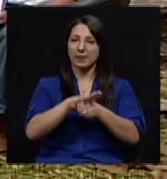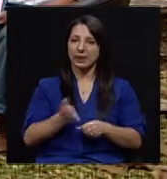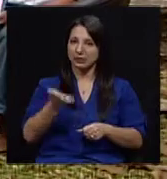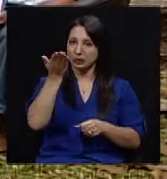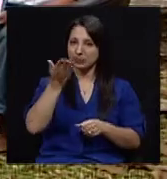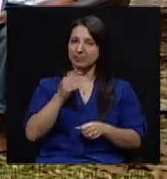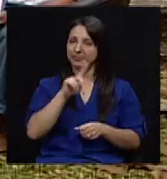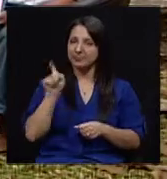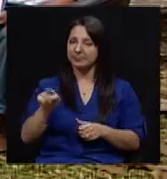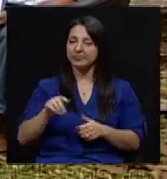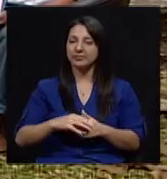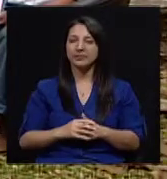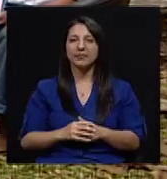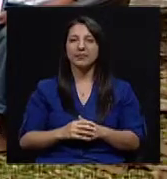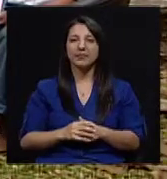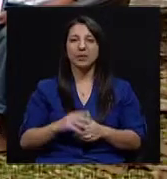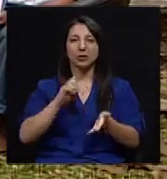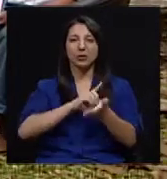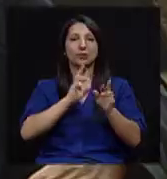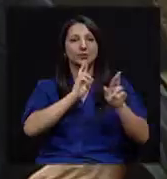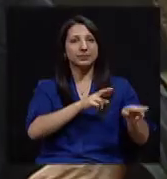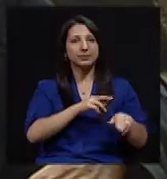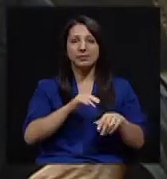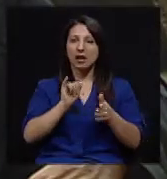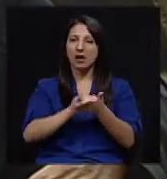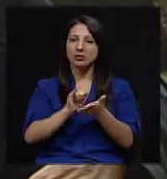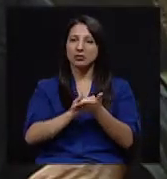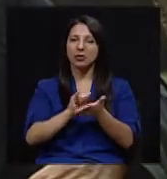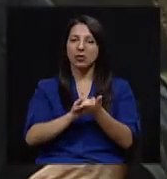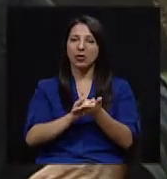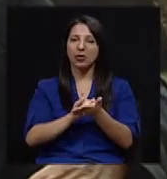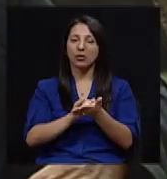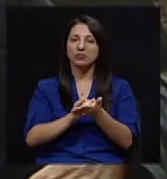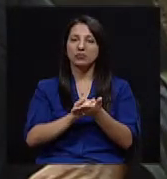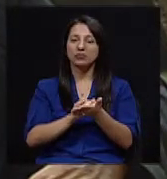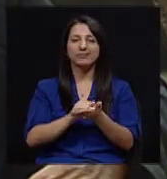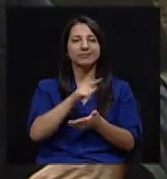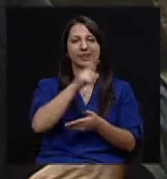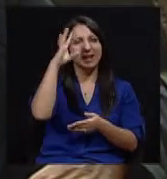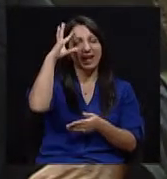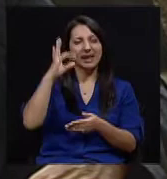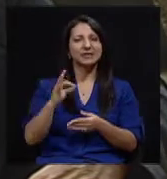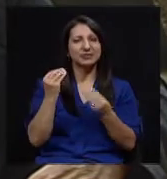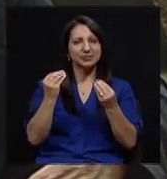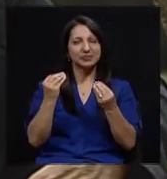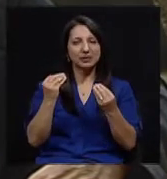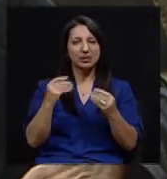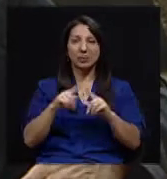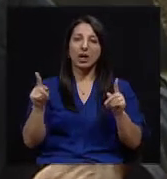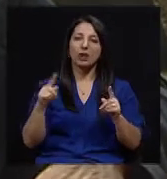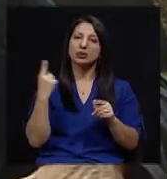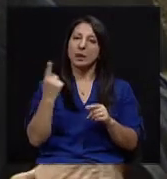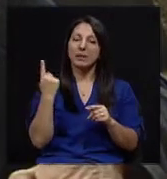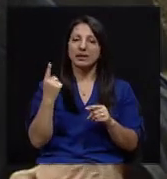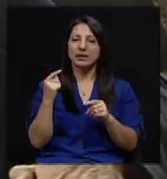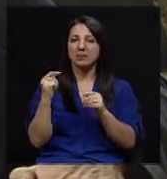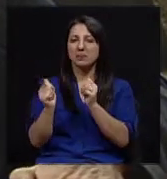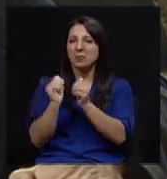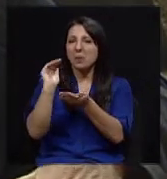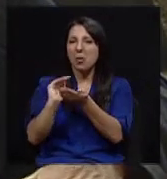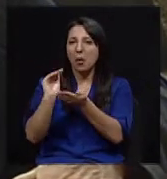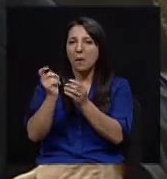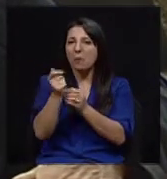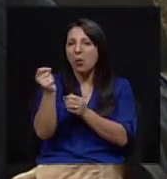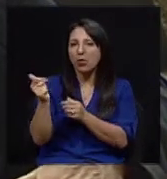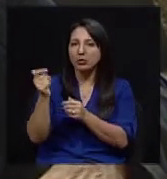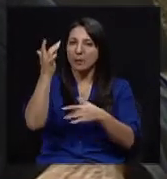arterial? Esa es una creencia bastante arraigada, sin embargo, solo una minoría de los pacientes